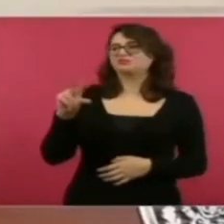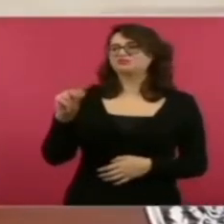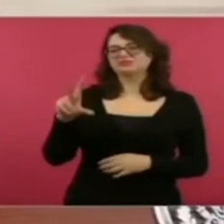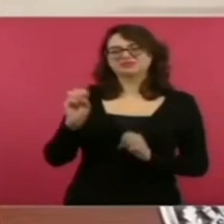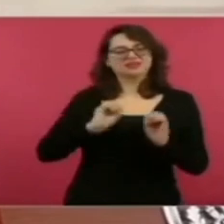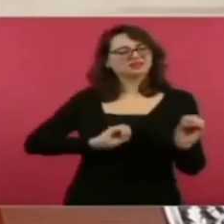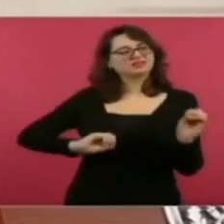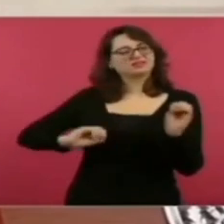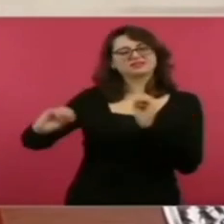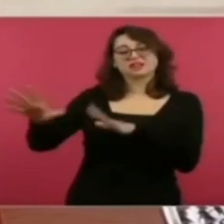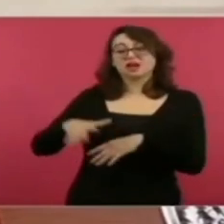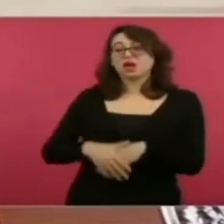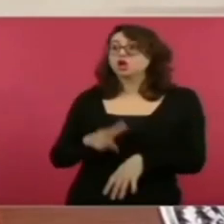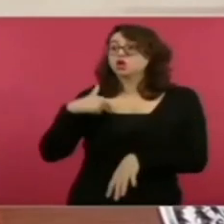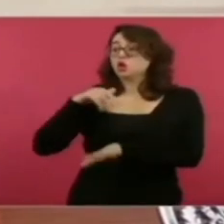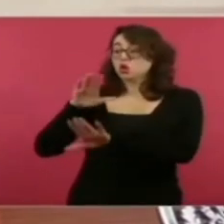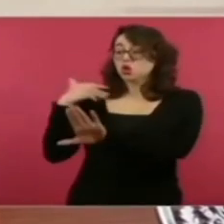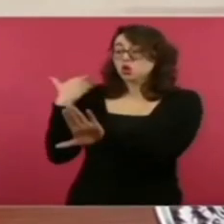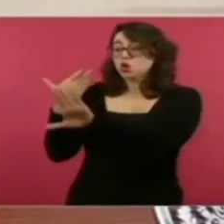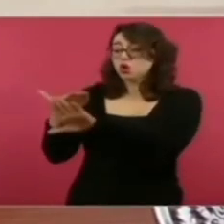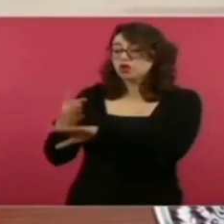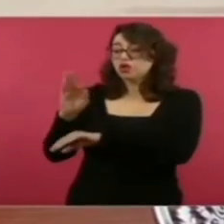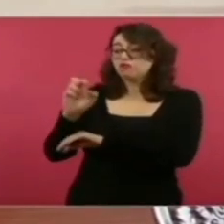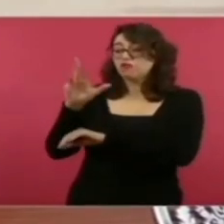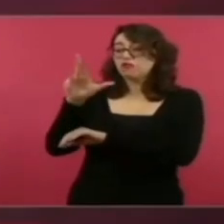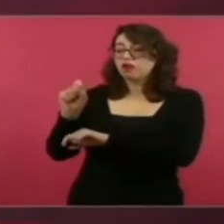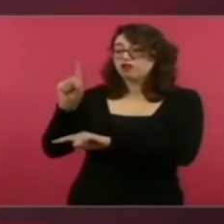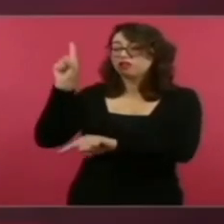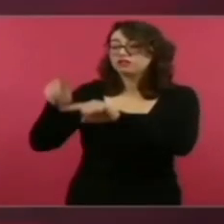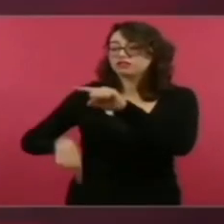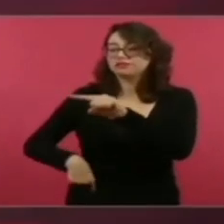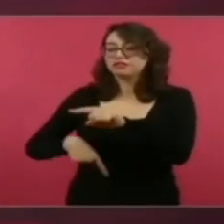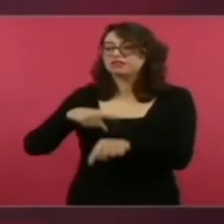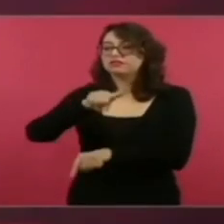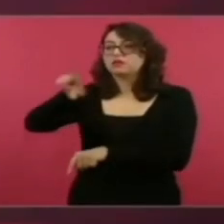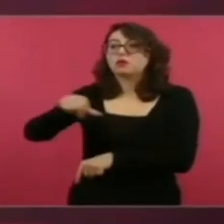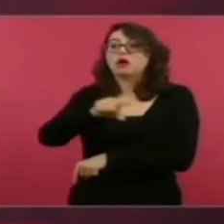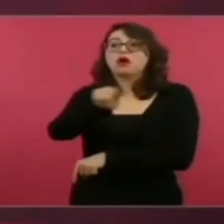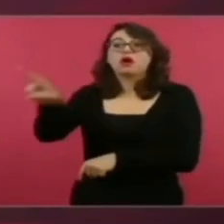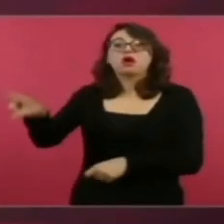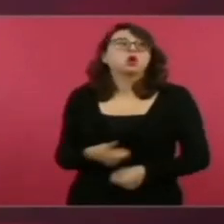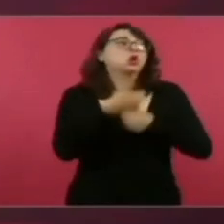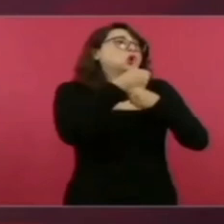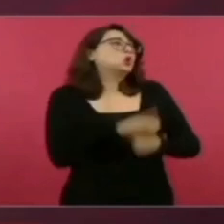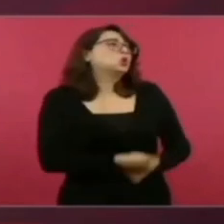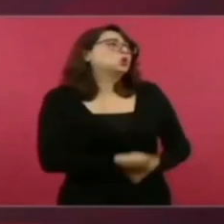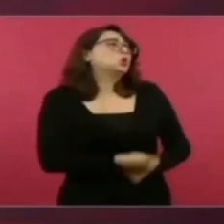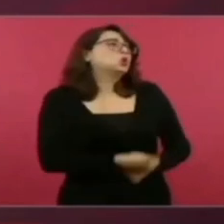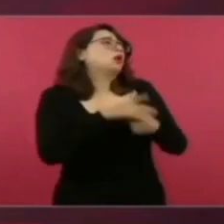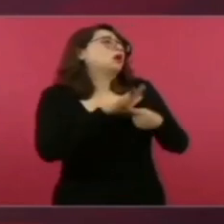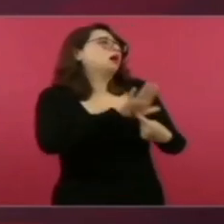vivientes.